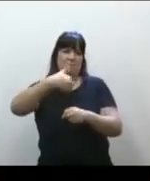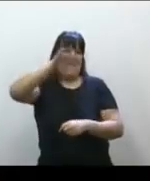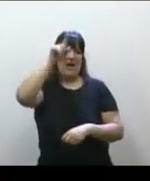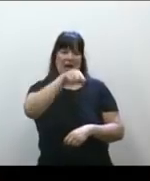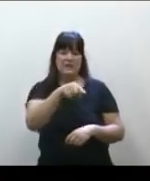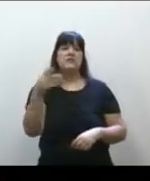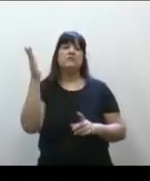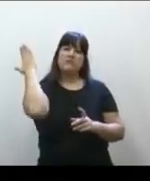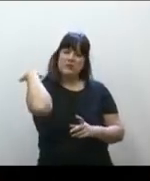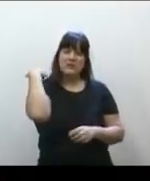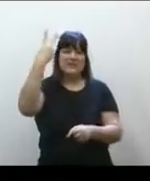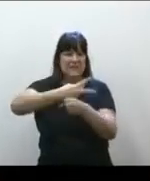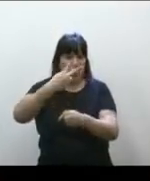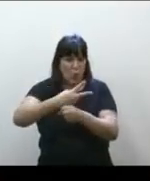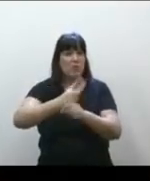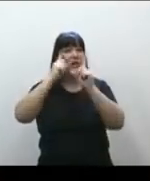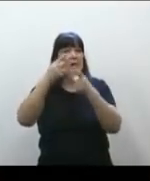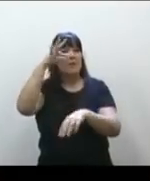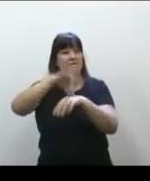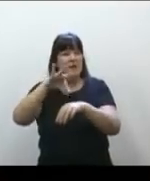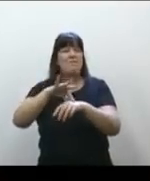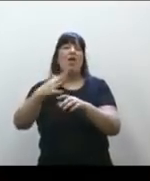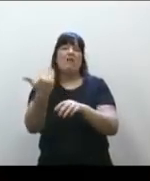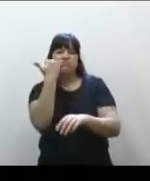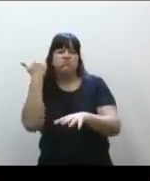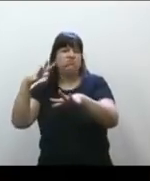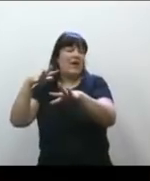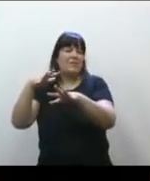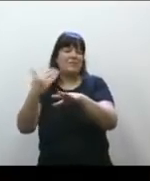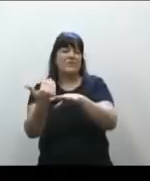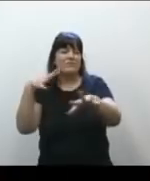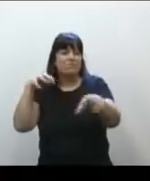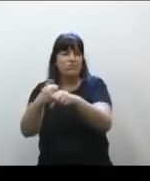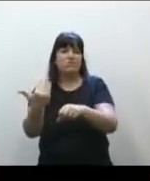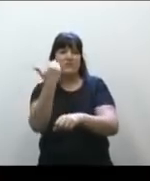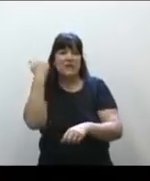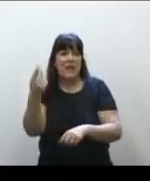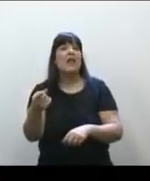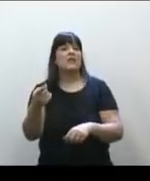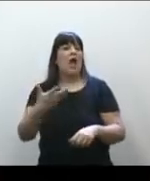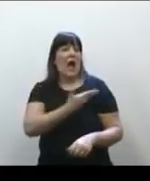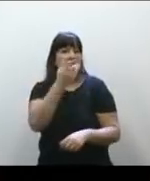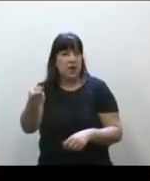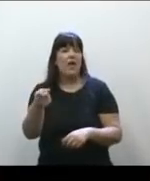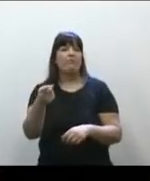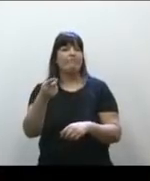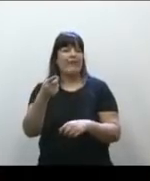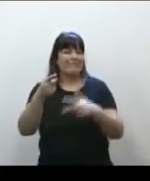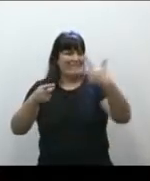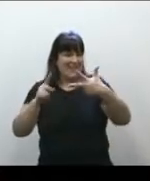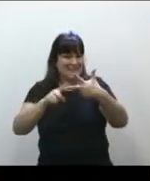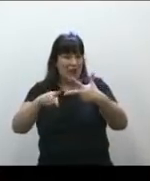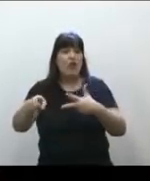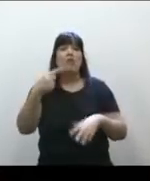las tumurales están segundas y los accidentes de tránsito están terceros. De manera que eso tendría que tener más prioridades si este